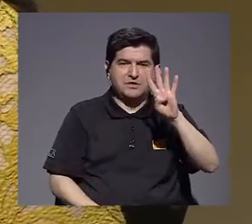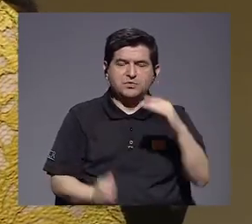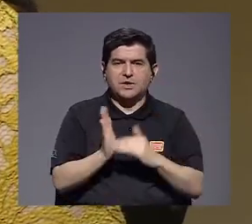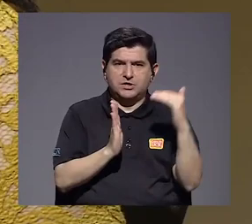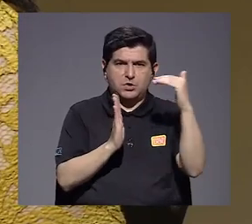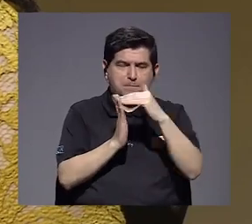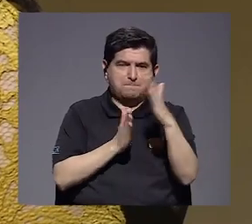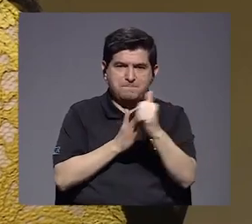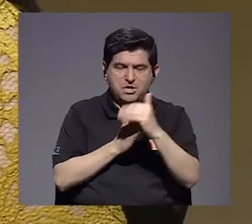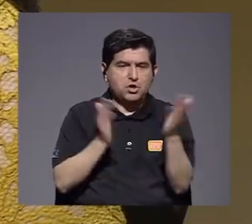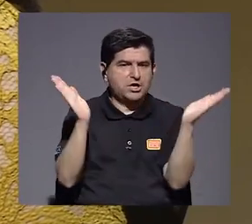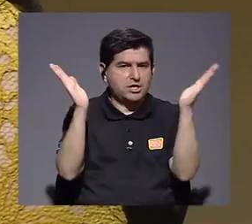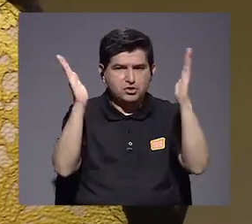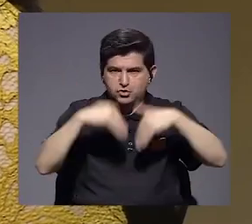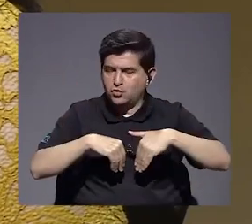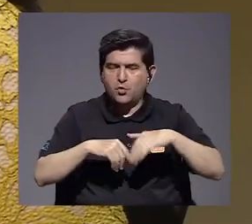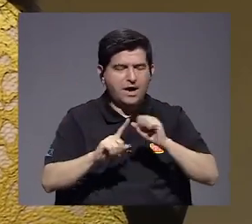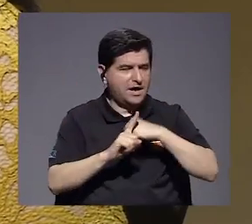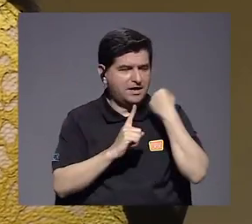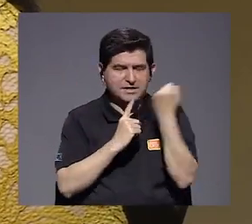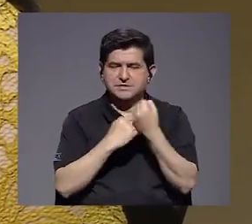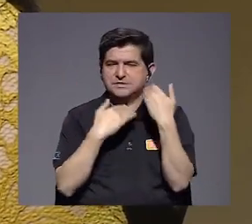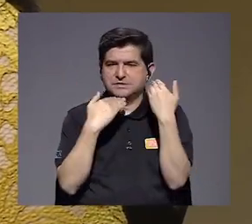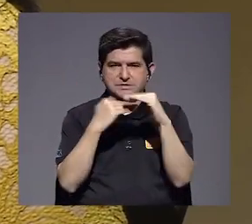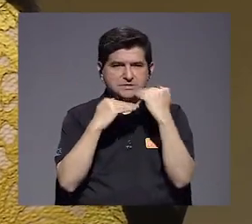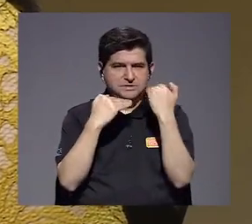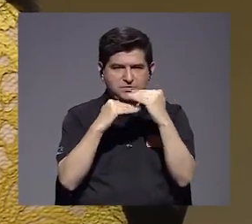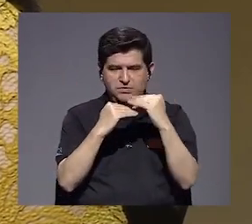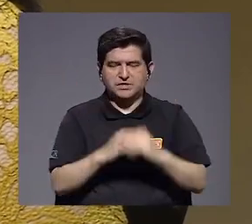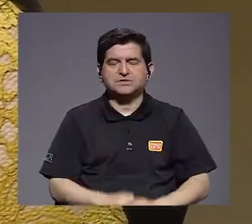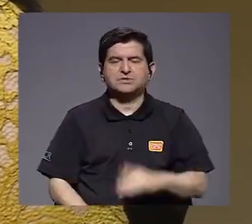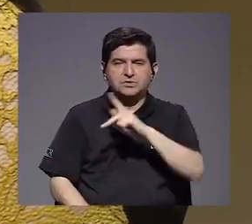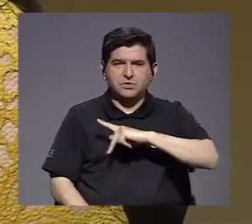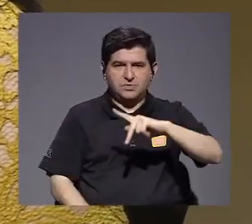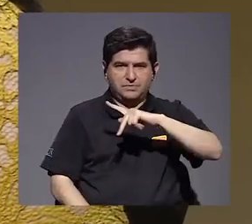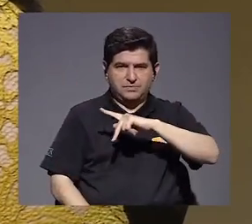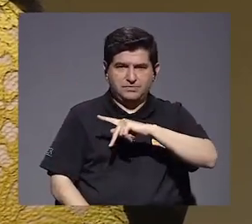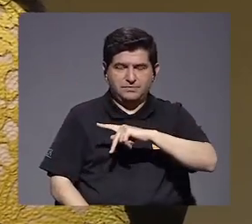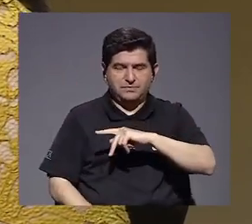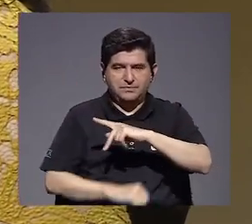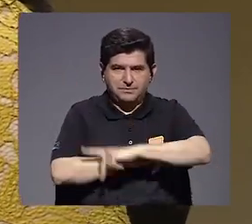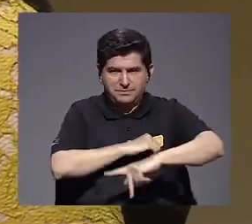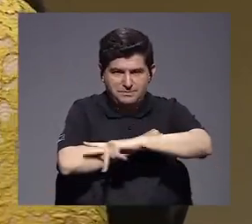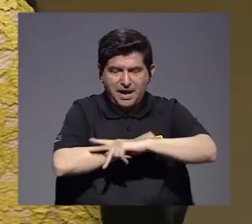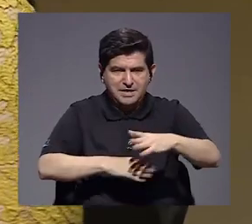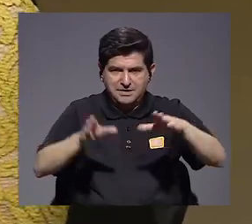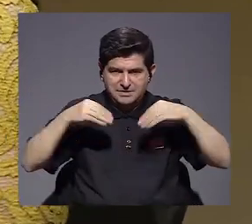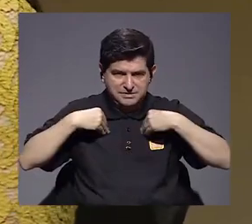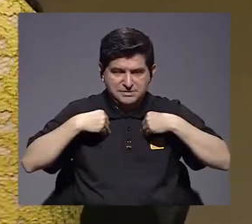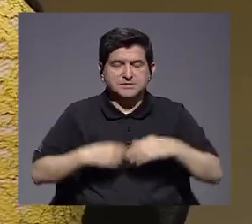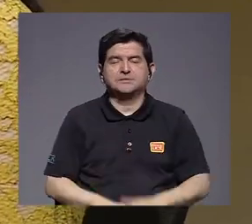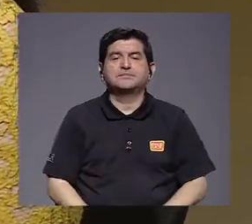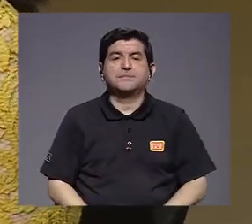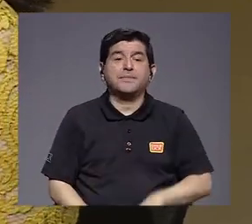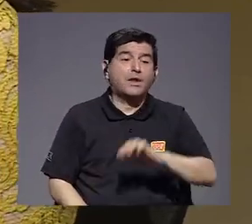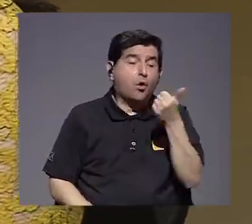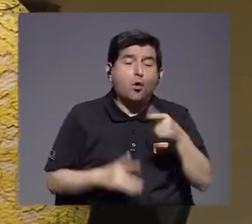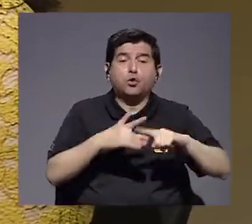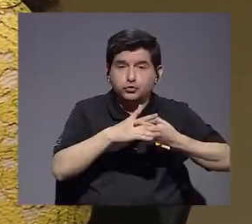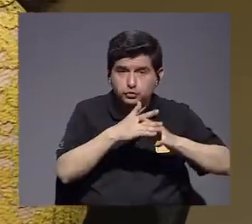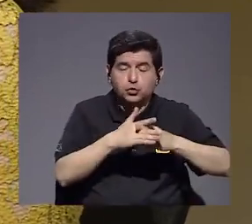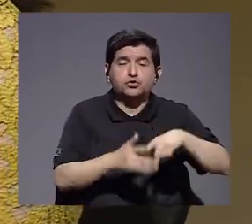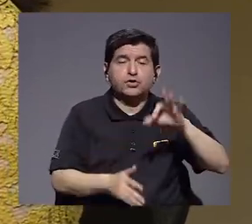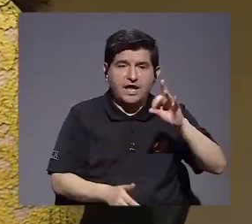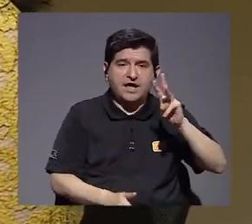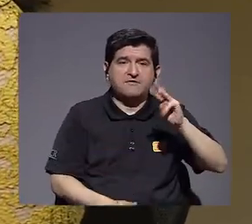millones de dólares no hay ninguna condición que tenga que asumir el país como contraparte. Hay otros instrumentos del Fondo